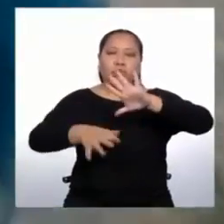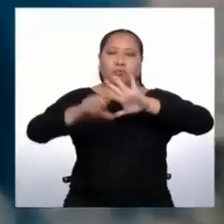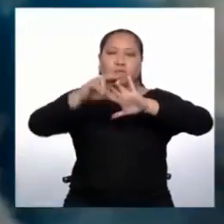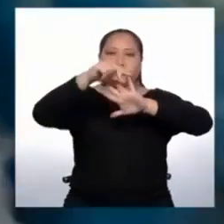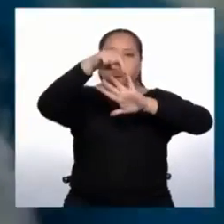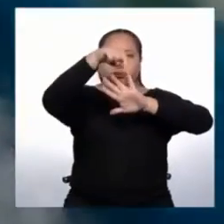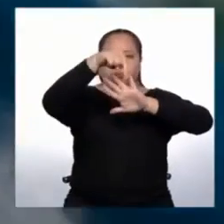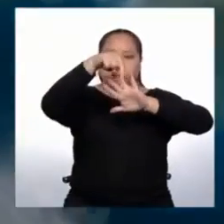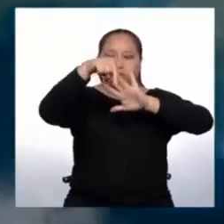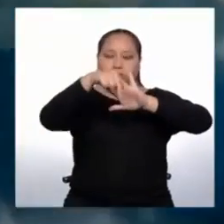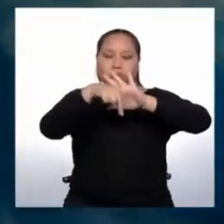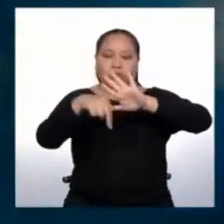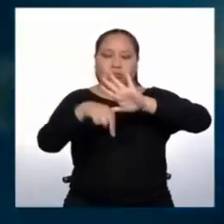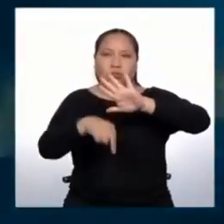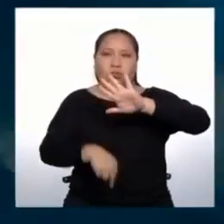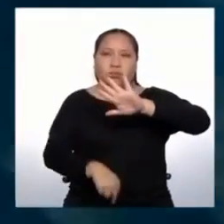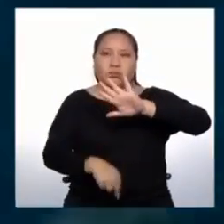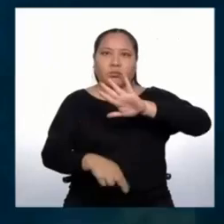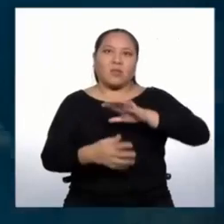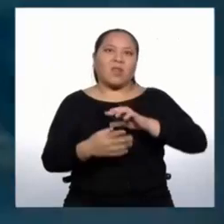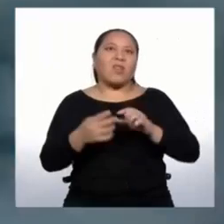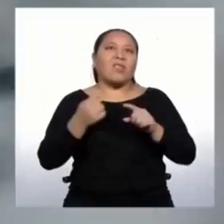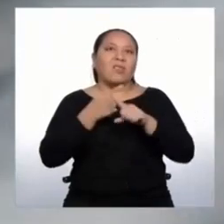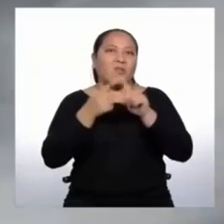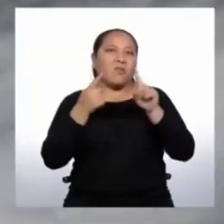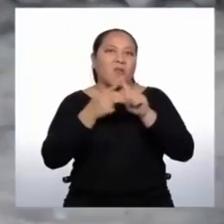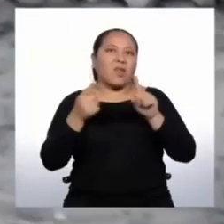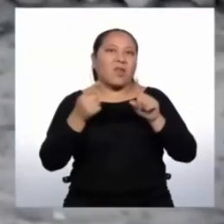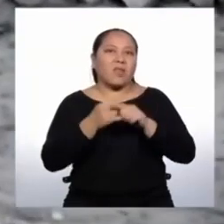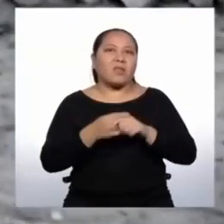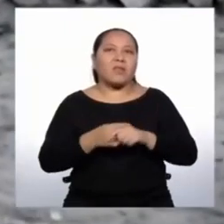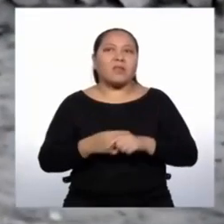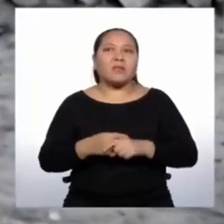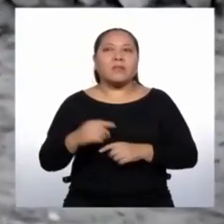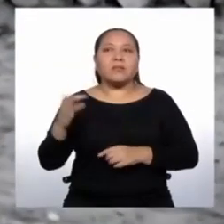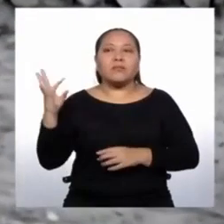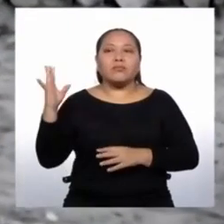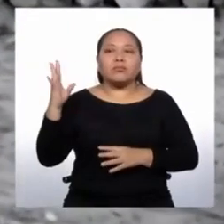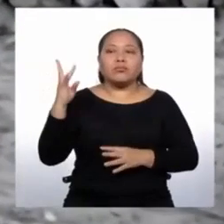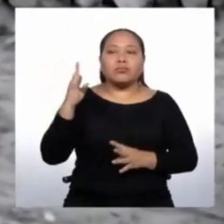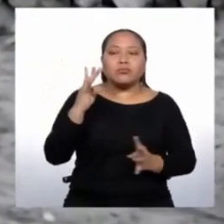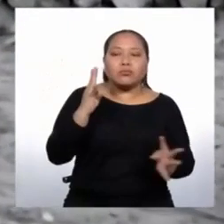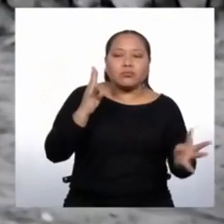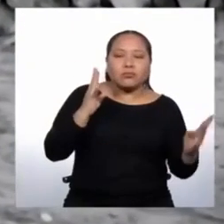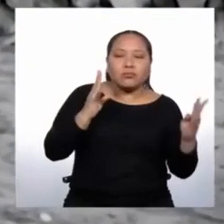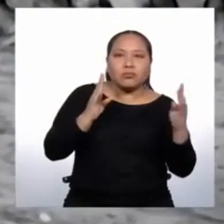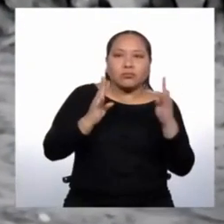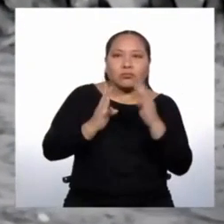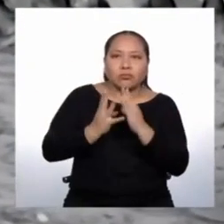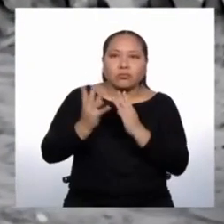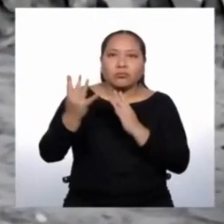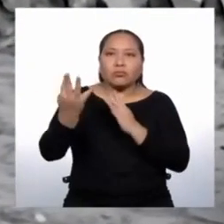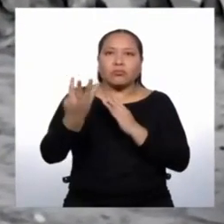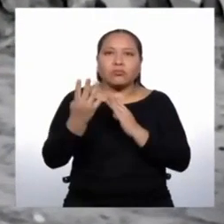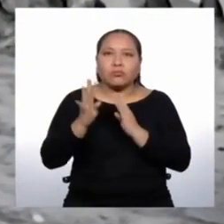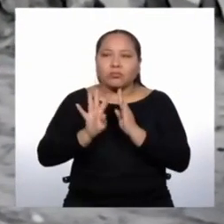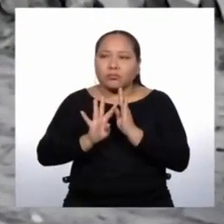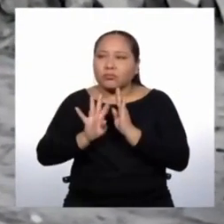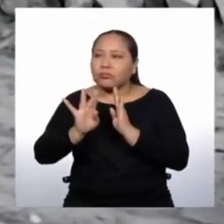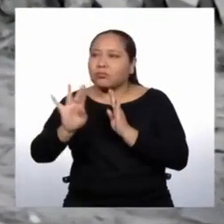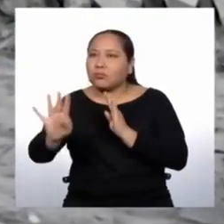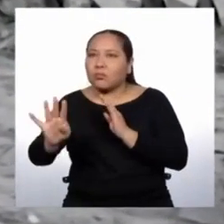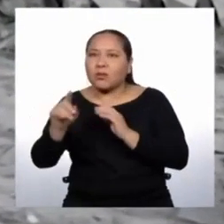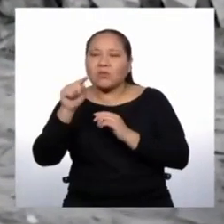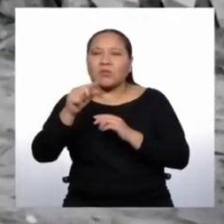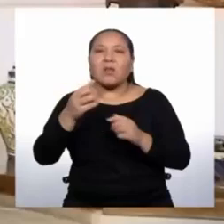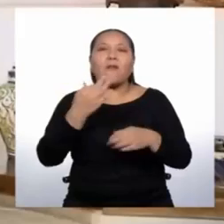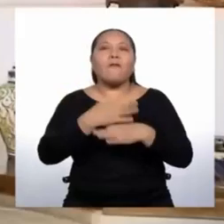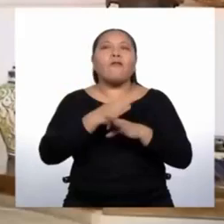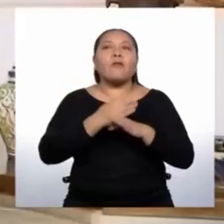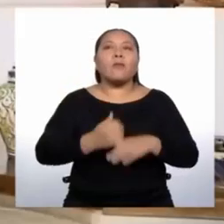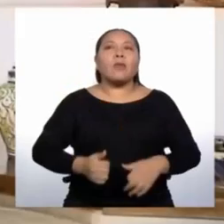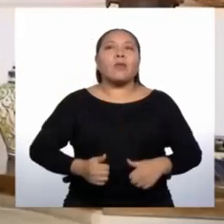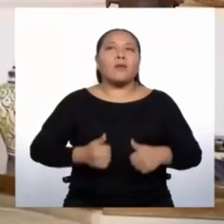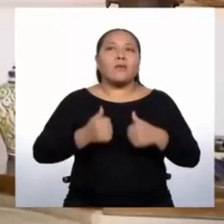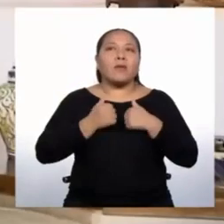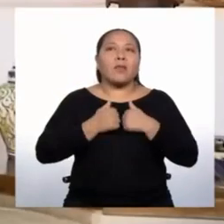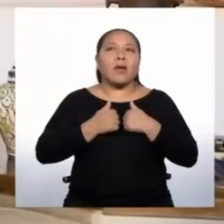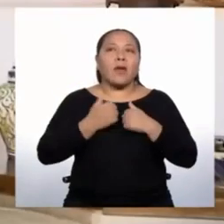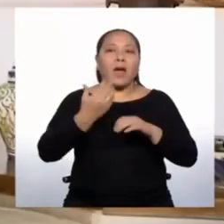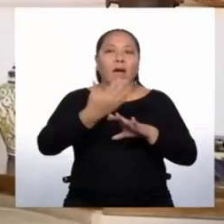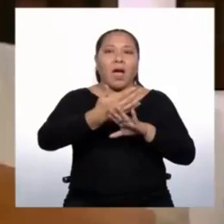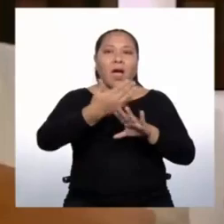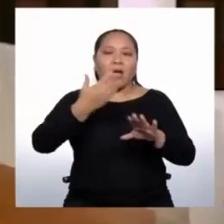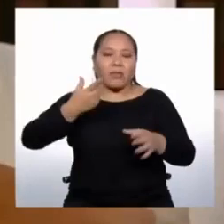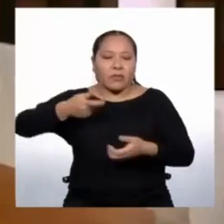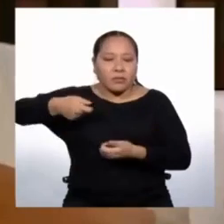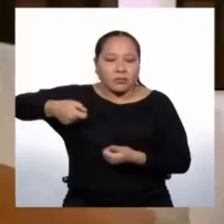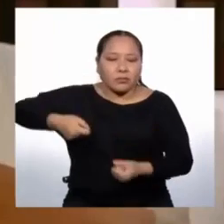Entonces, la migración para toda cultura es una manera de vida. Es más, si tú miras la historia antes de la agricultura, la gente vivía